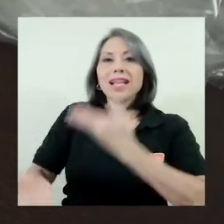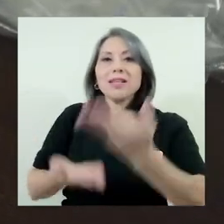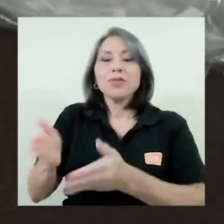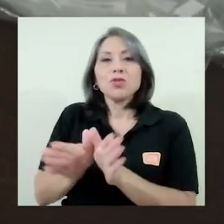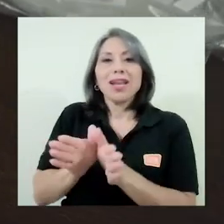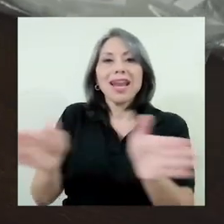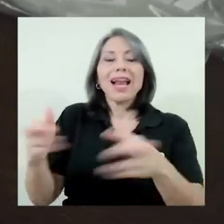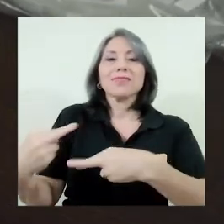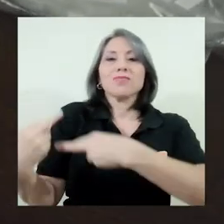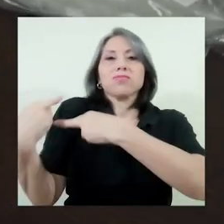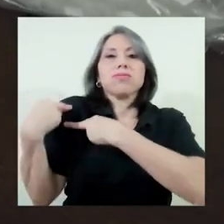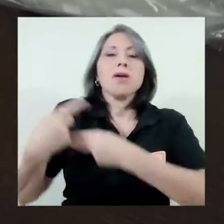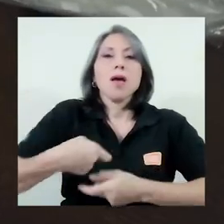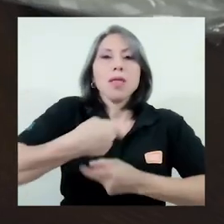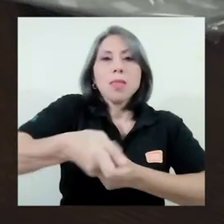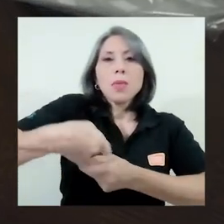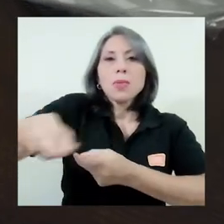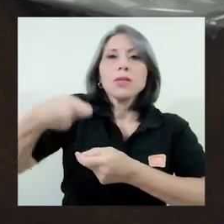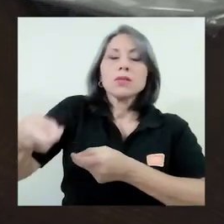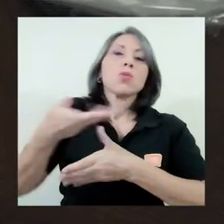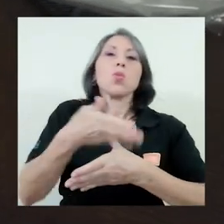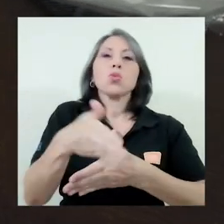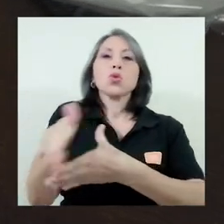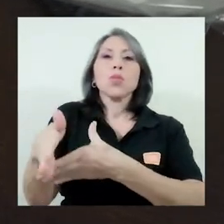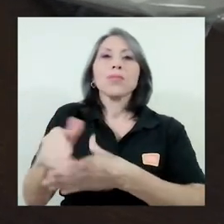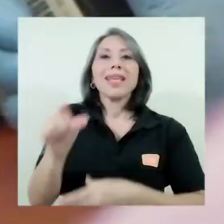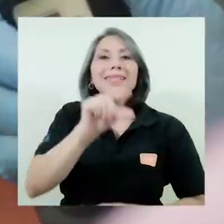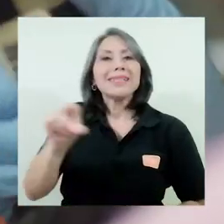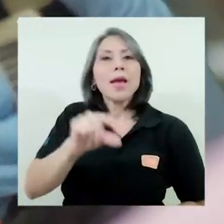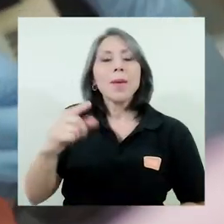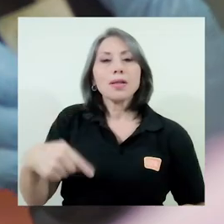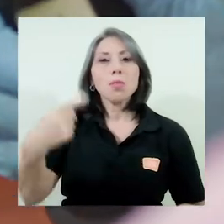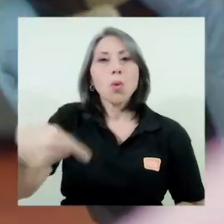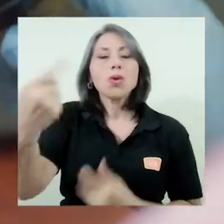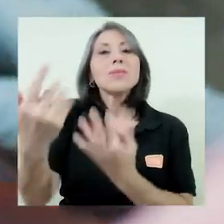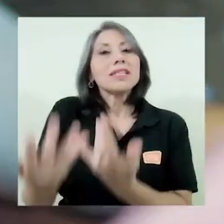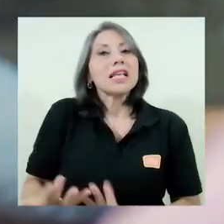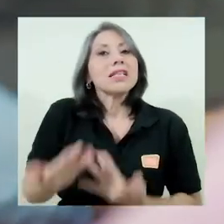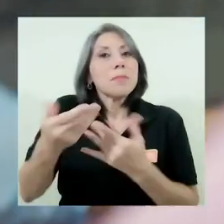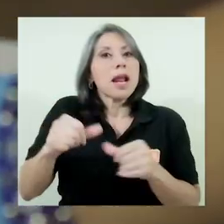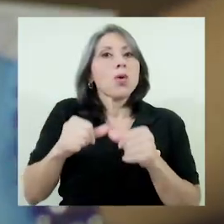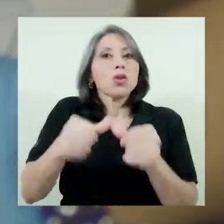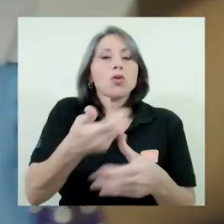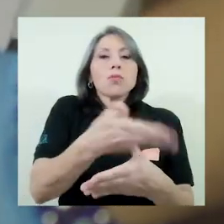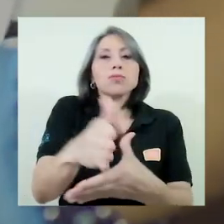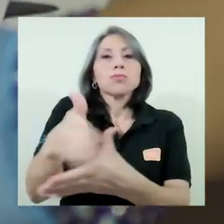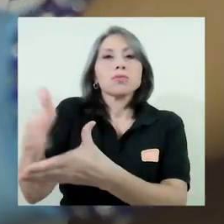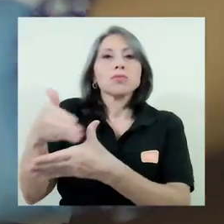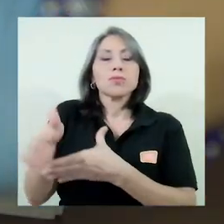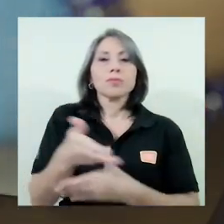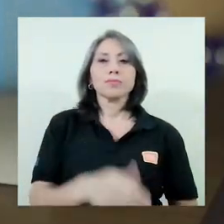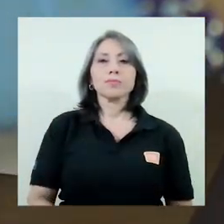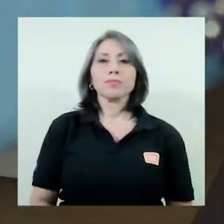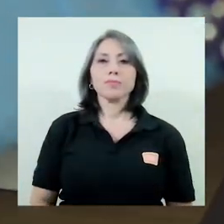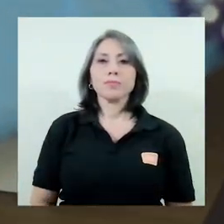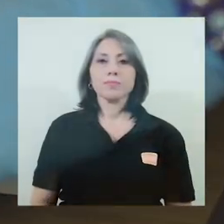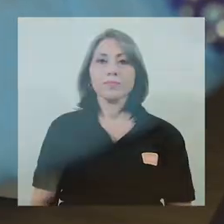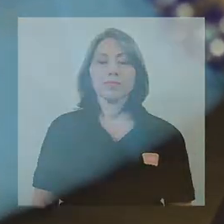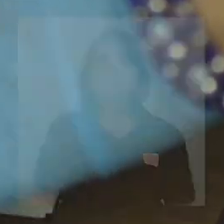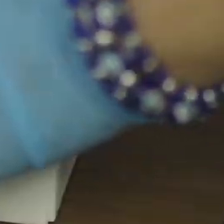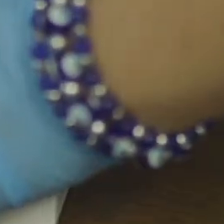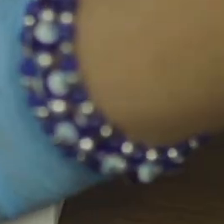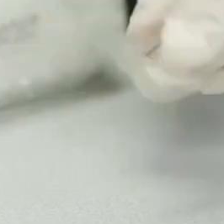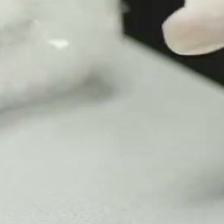Servicios Generales se encargó de la distribución. En las próximas semanas se espera continuar repartiendo los dispositivos.